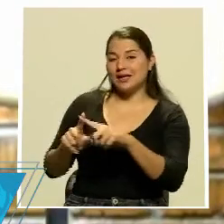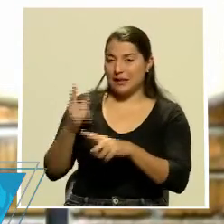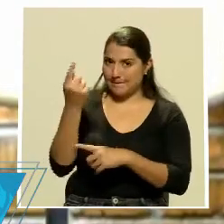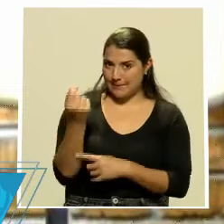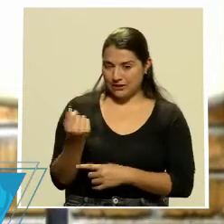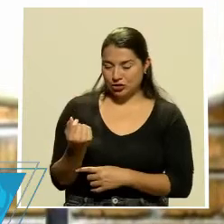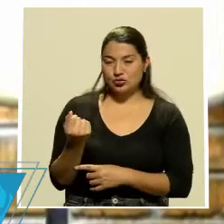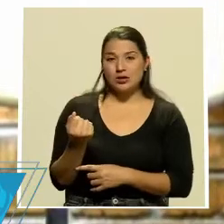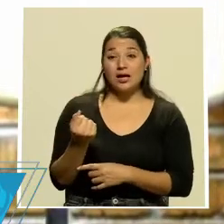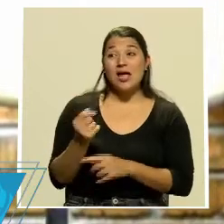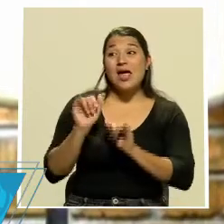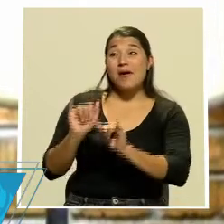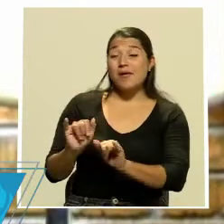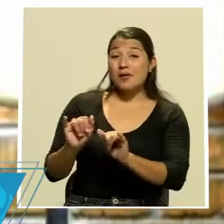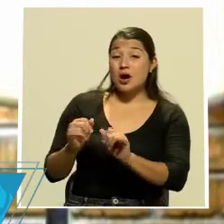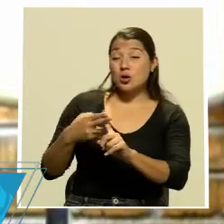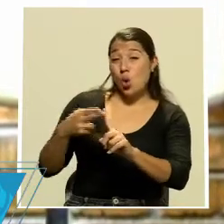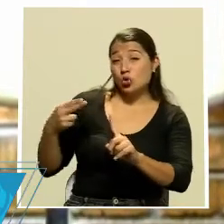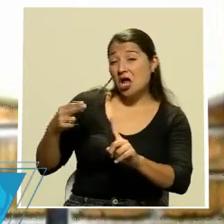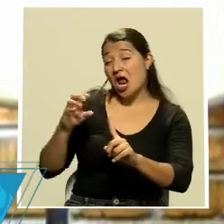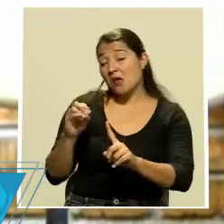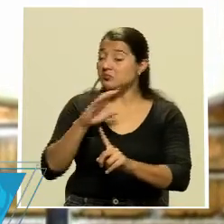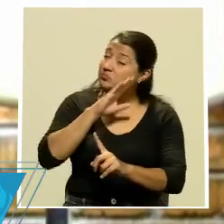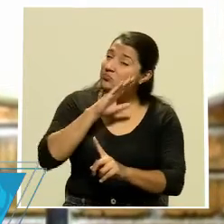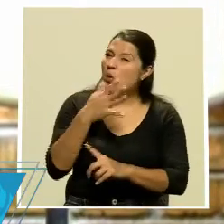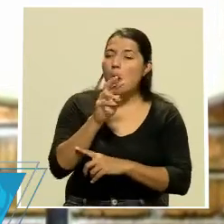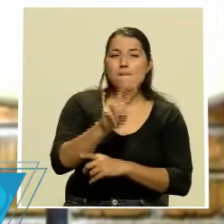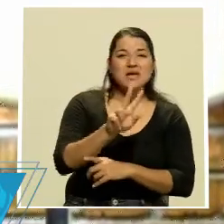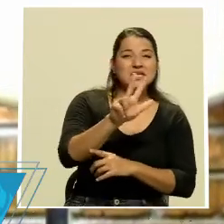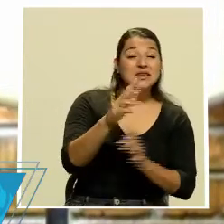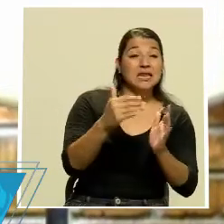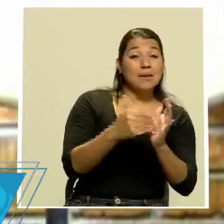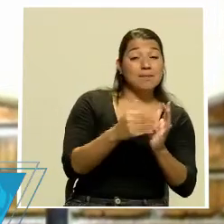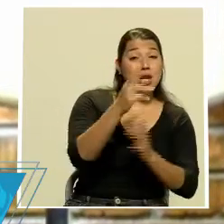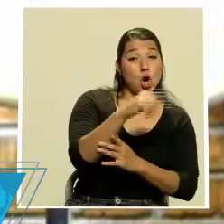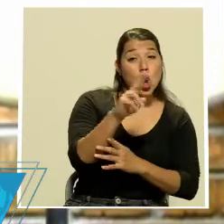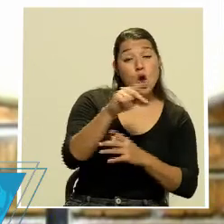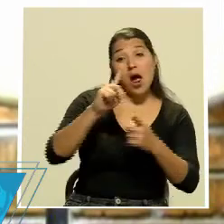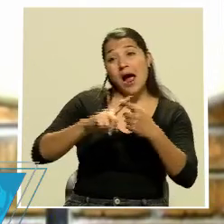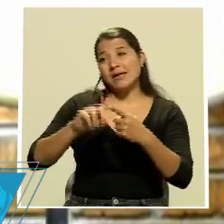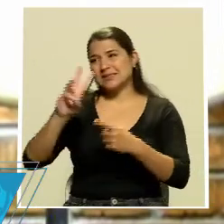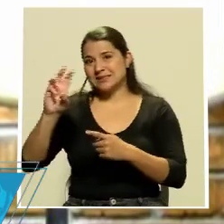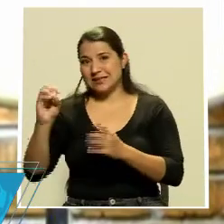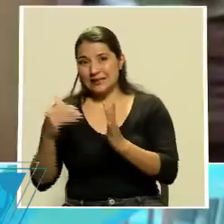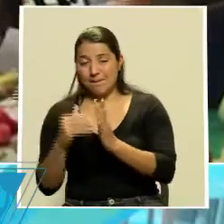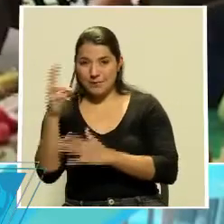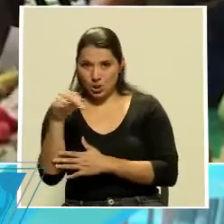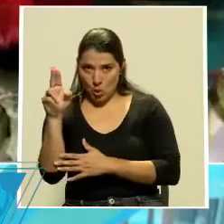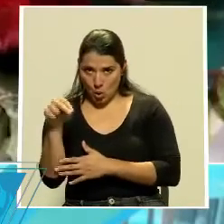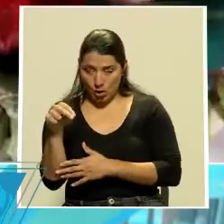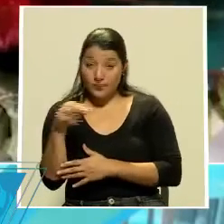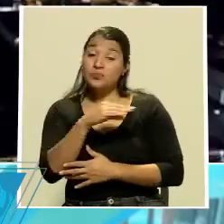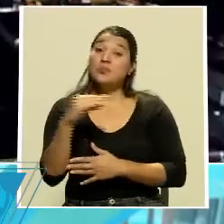El hospedaje ronda entre los 23.000 colones hasta los 60.000 colones. Y